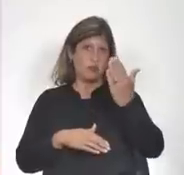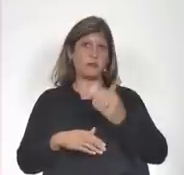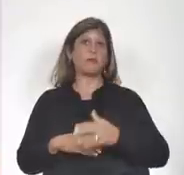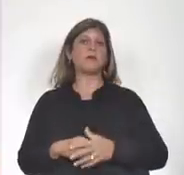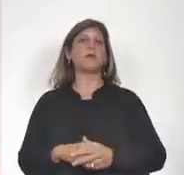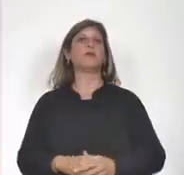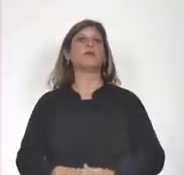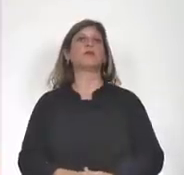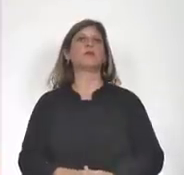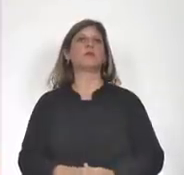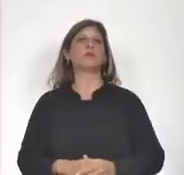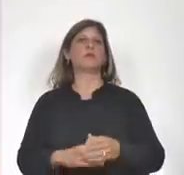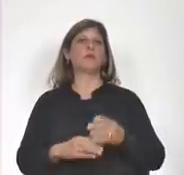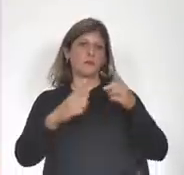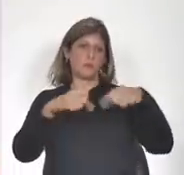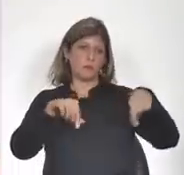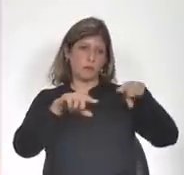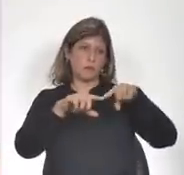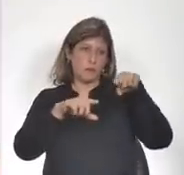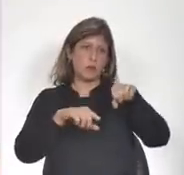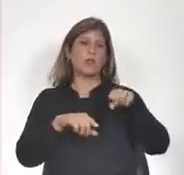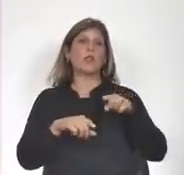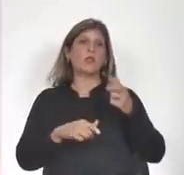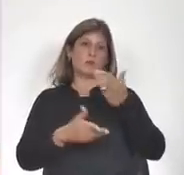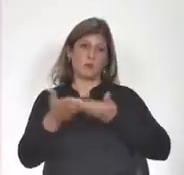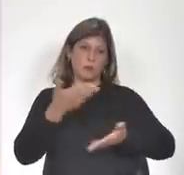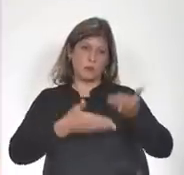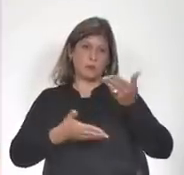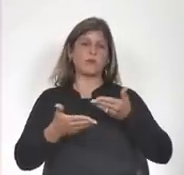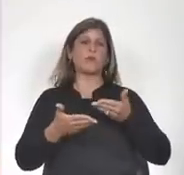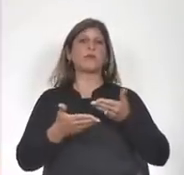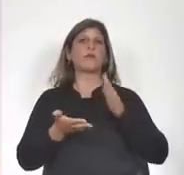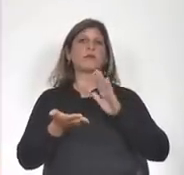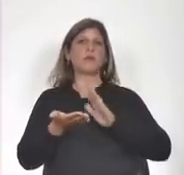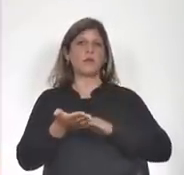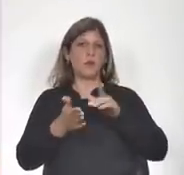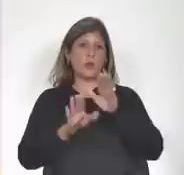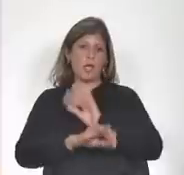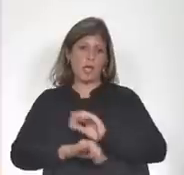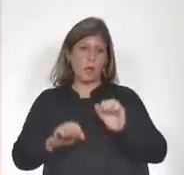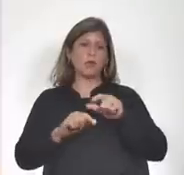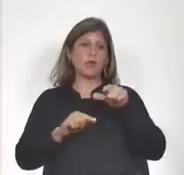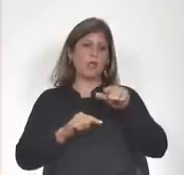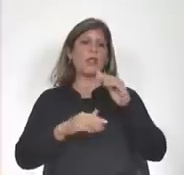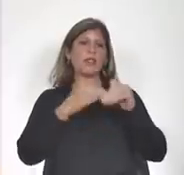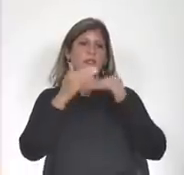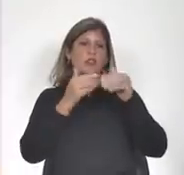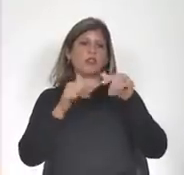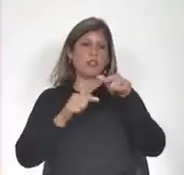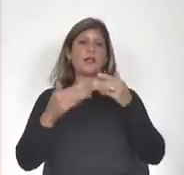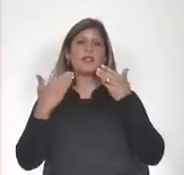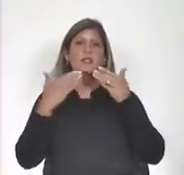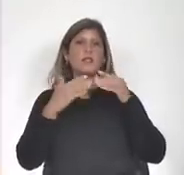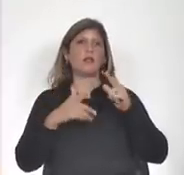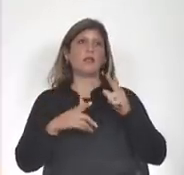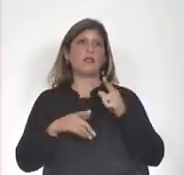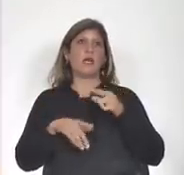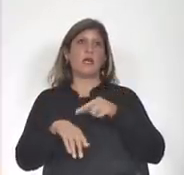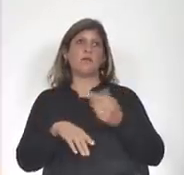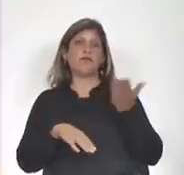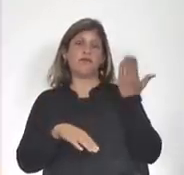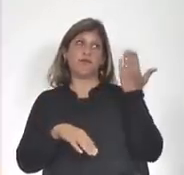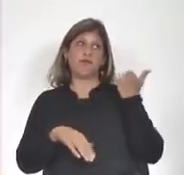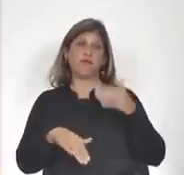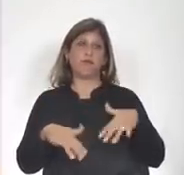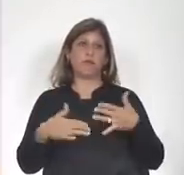con quienes intercambiamos sobre la posibilidad de desarrollar esta interpelación hace ya bastante tiempo,